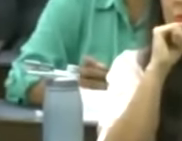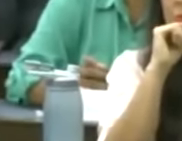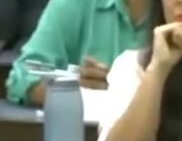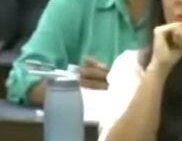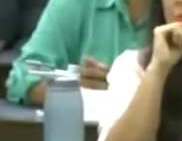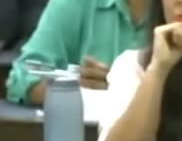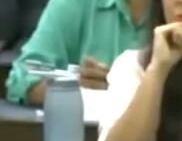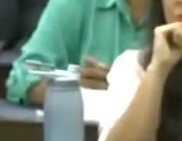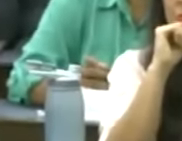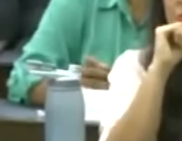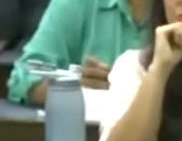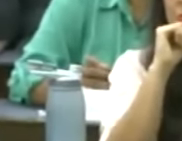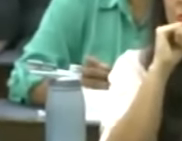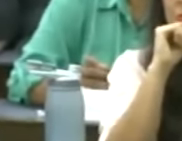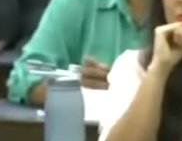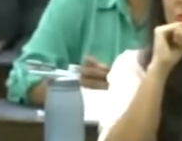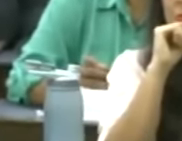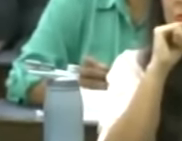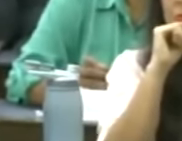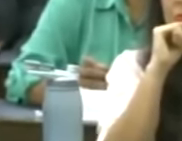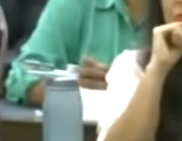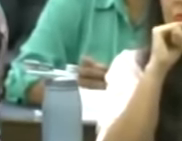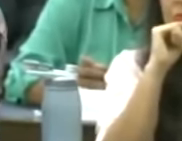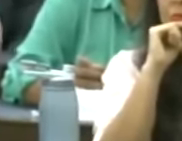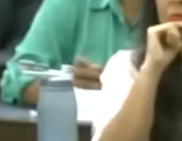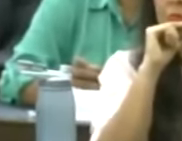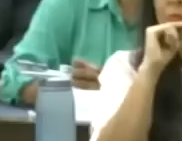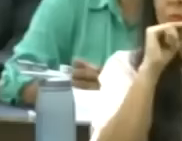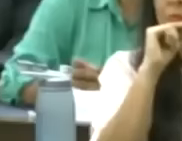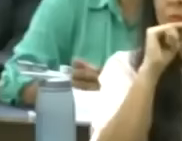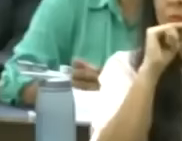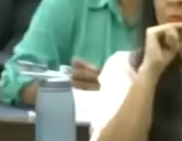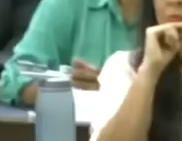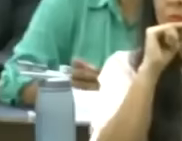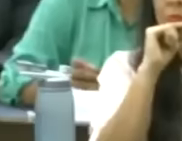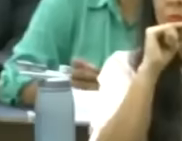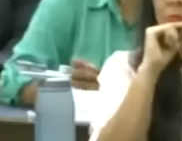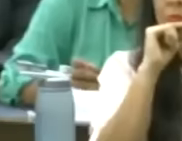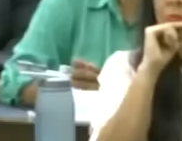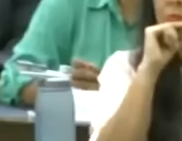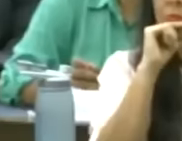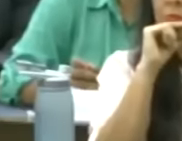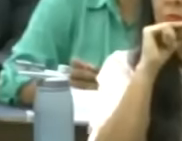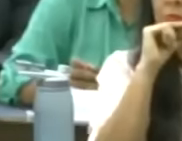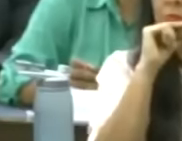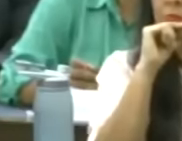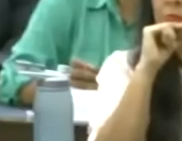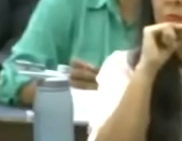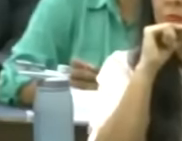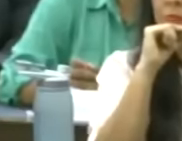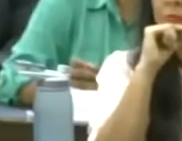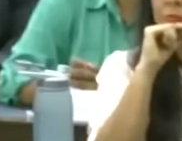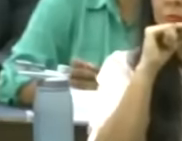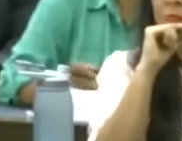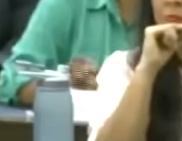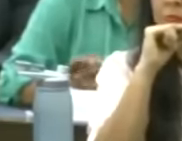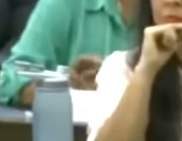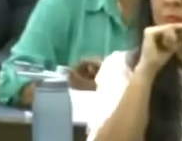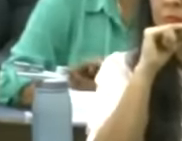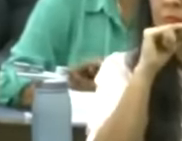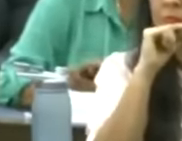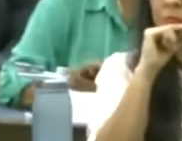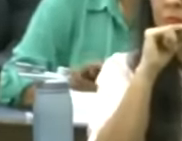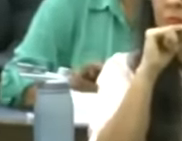efectivamente pero no puede usarse el sacrificio el sufrimiento el crimen